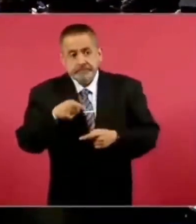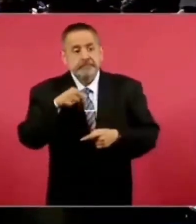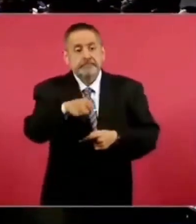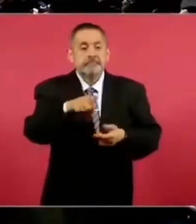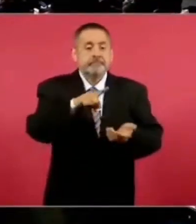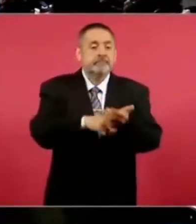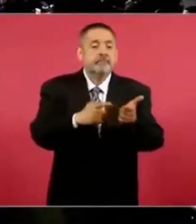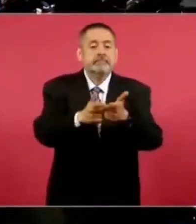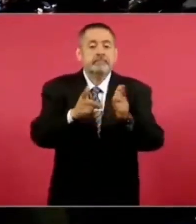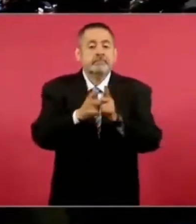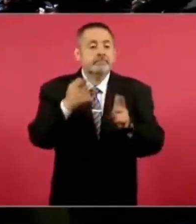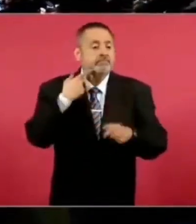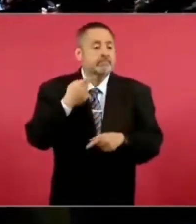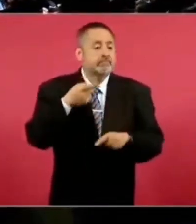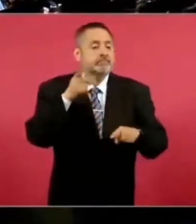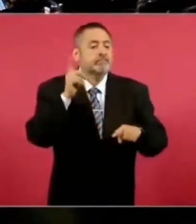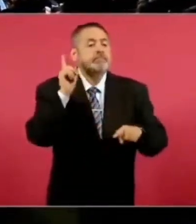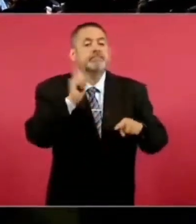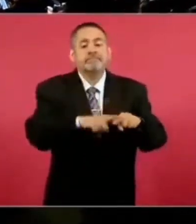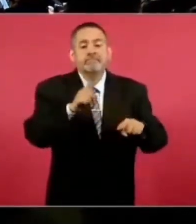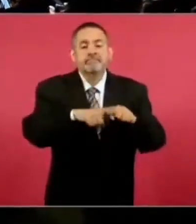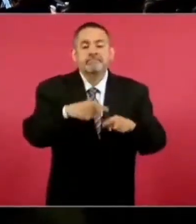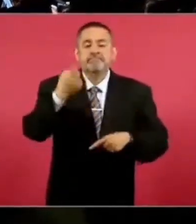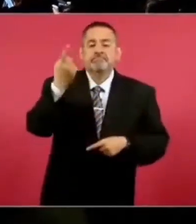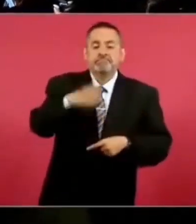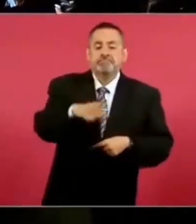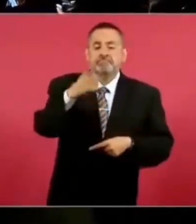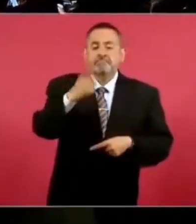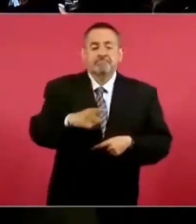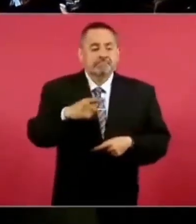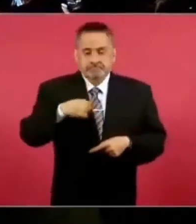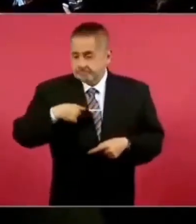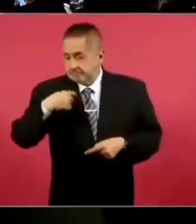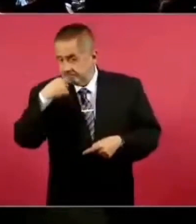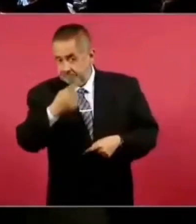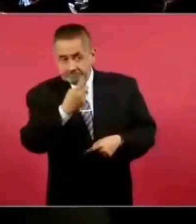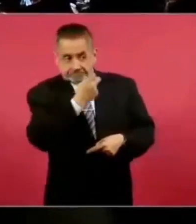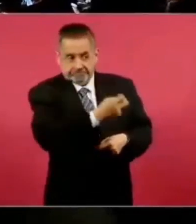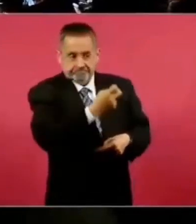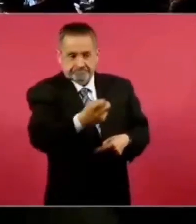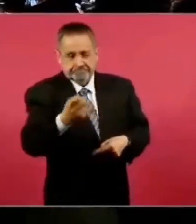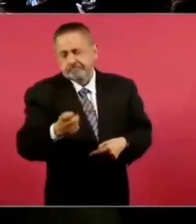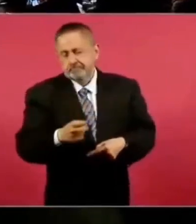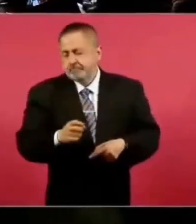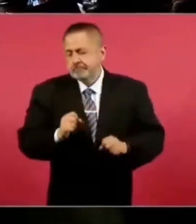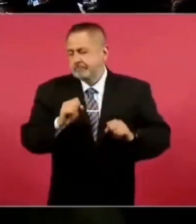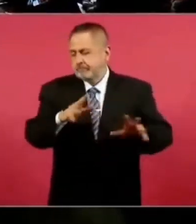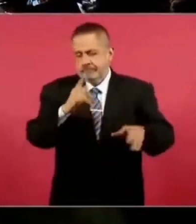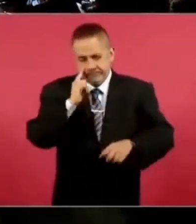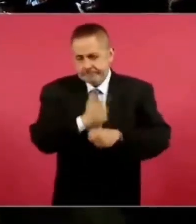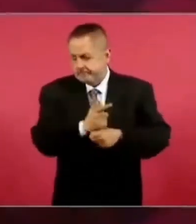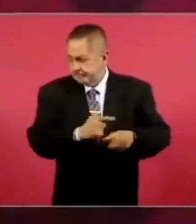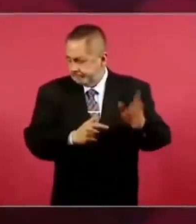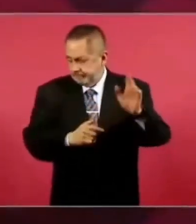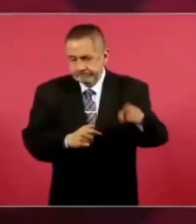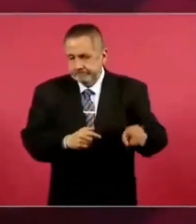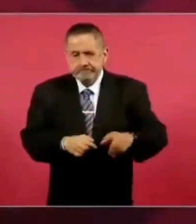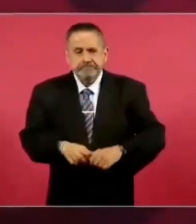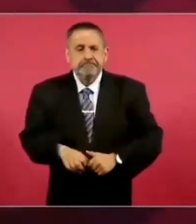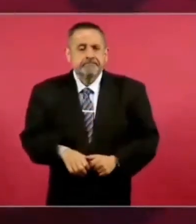del bloque conservador, porque además